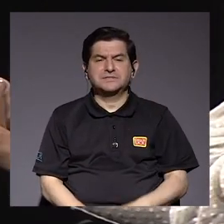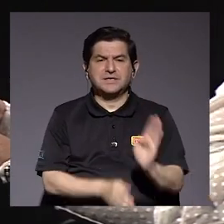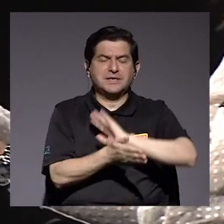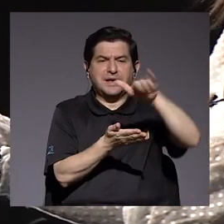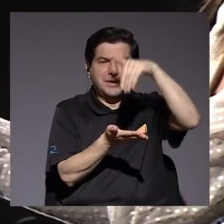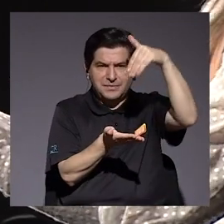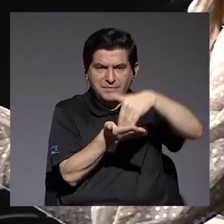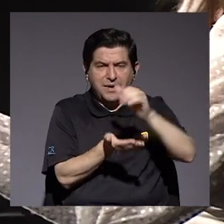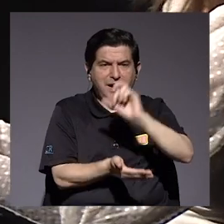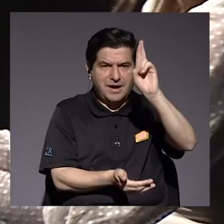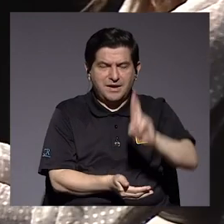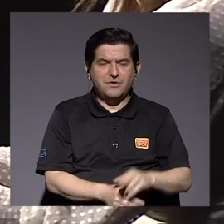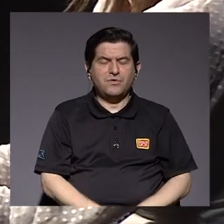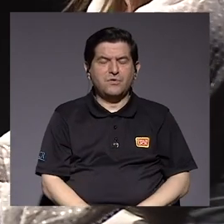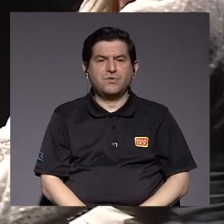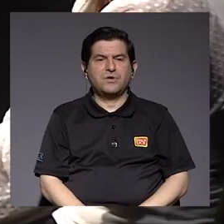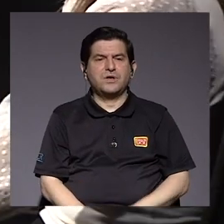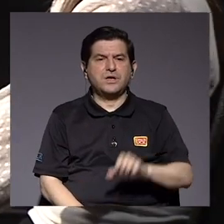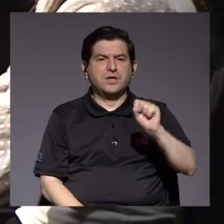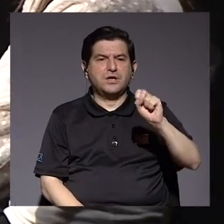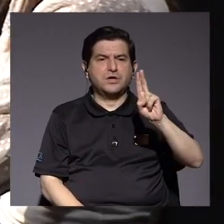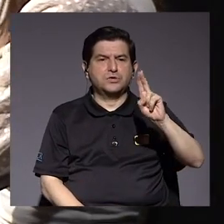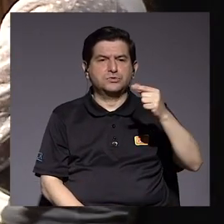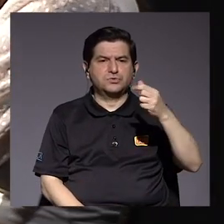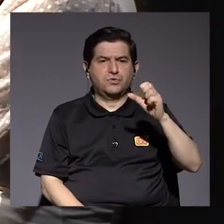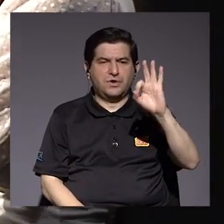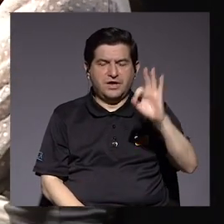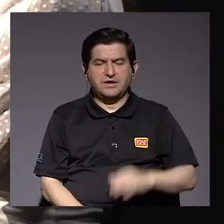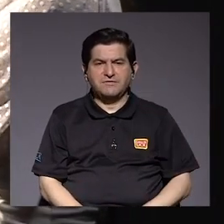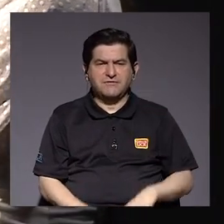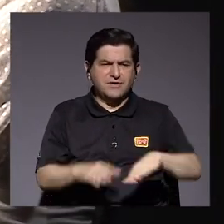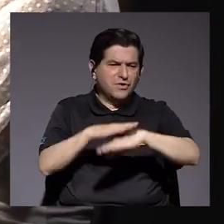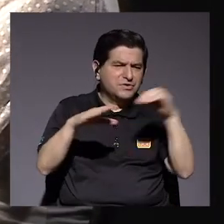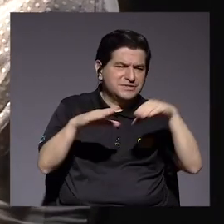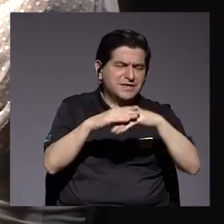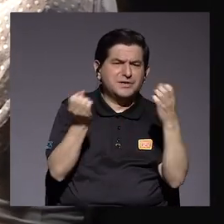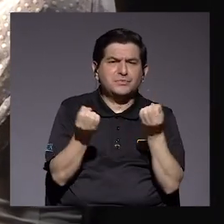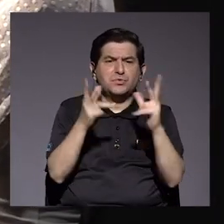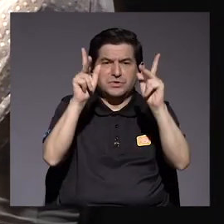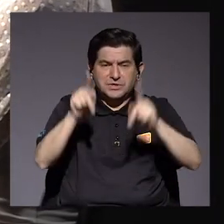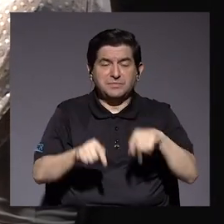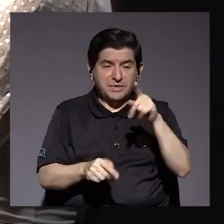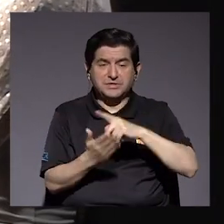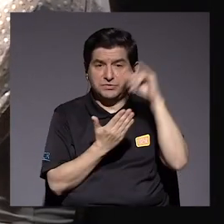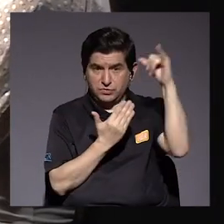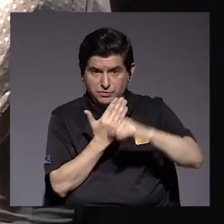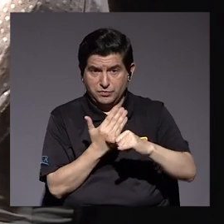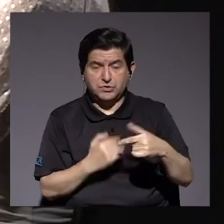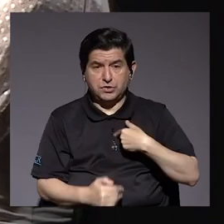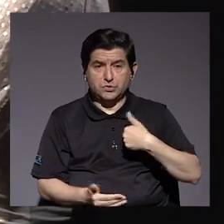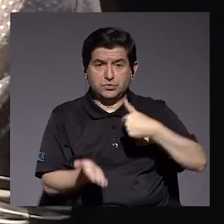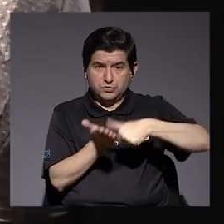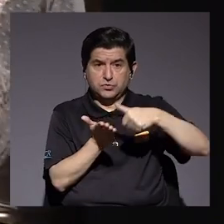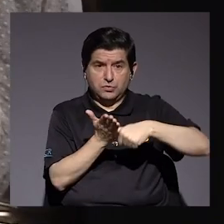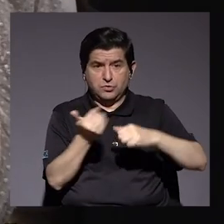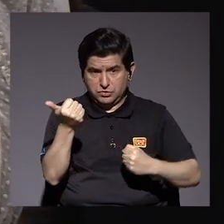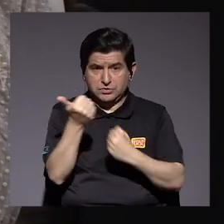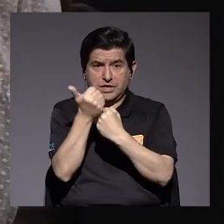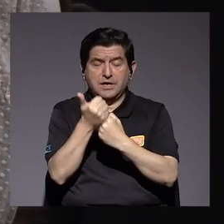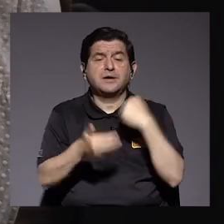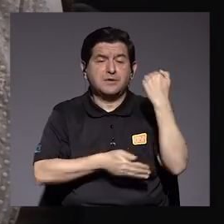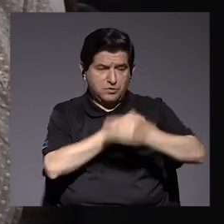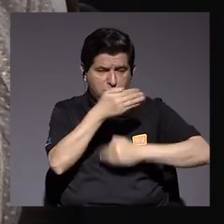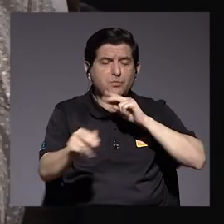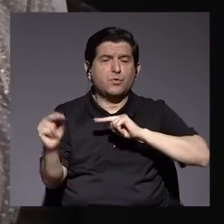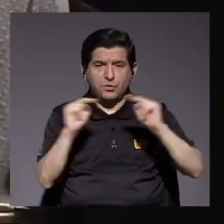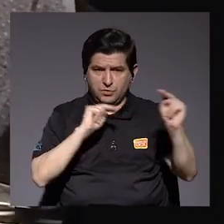mismo que ha dicho el Banco Central de Costa Rica y la SUGEF, es la exclusión tan grande que se va a estar generando con la aprobación de este proyecto. Yo quiero decir que yo lo